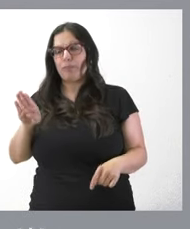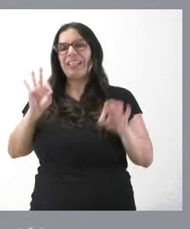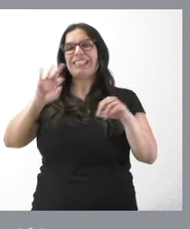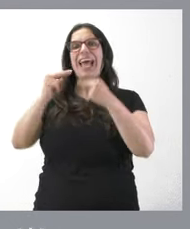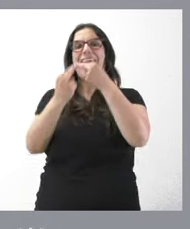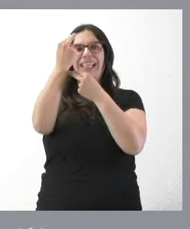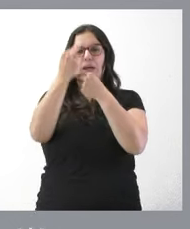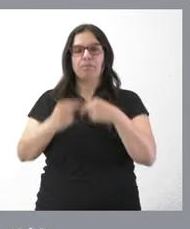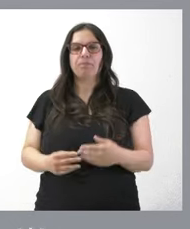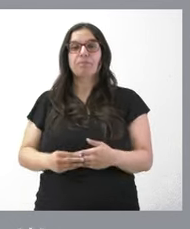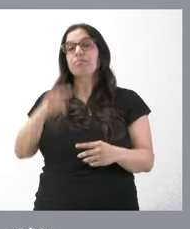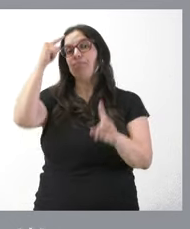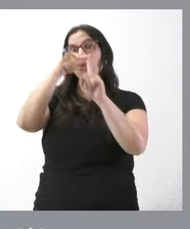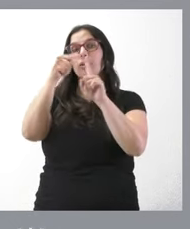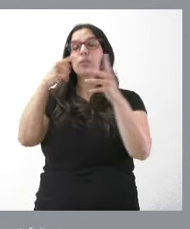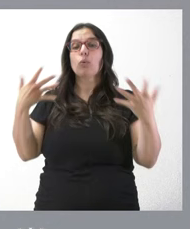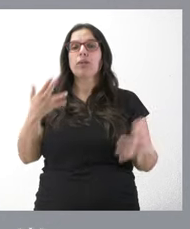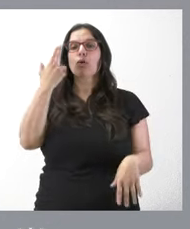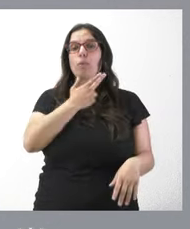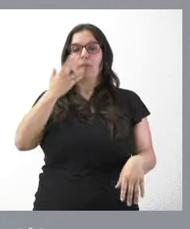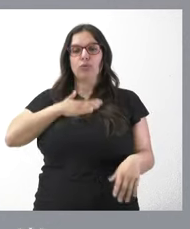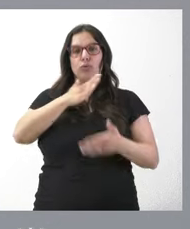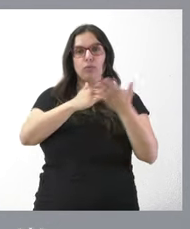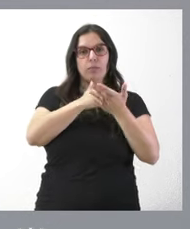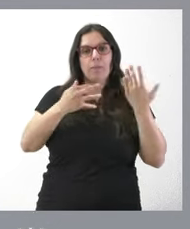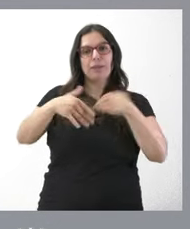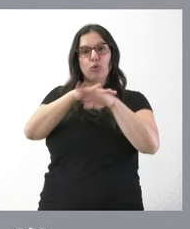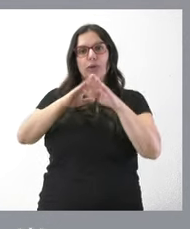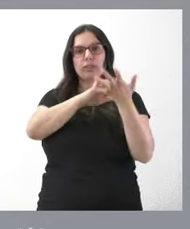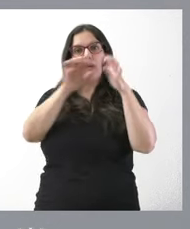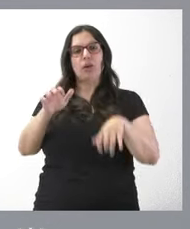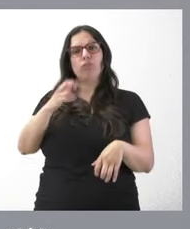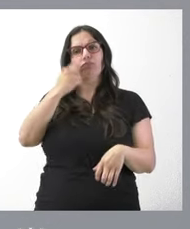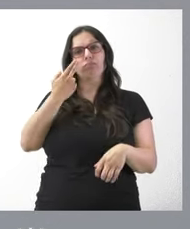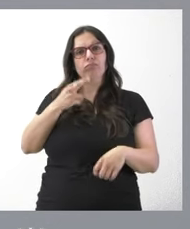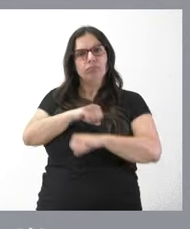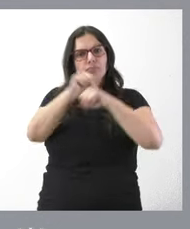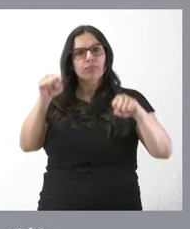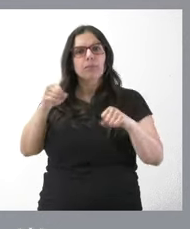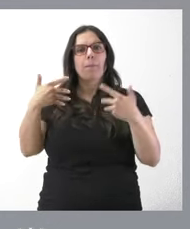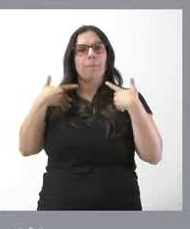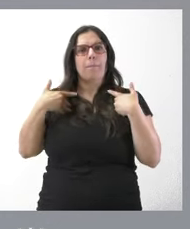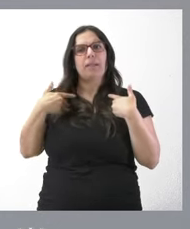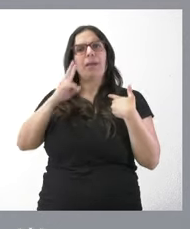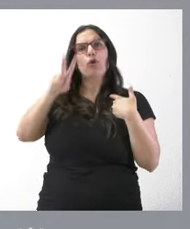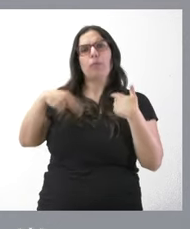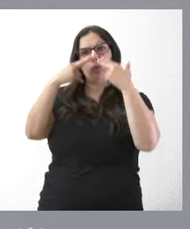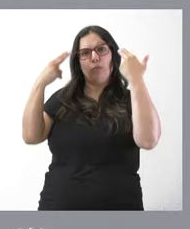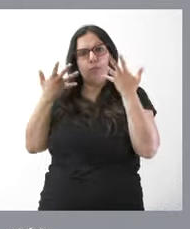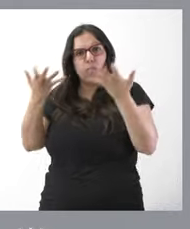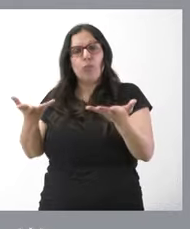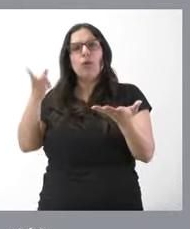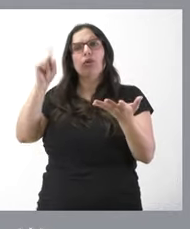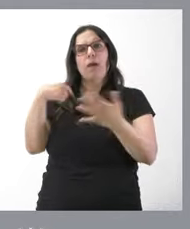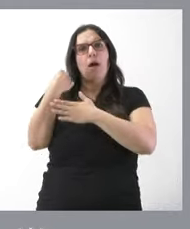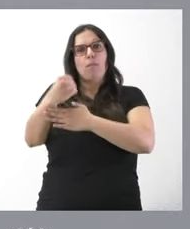El objetivo es reafirmar el compromiso de la comunidad autónoma y del Gobierno de Castilla y León con las víctimas mediante un reconocimiento público y la manifestación expresa